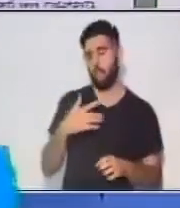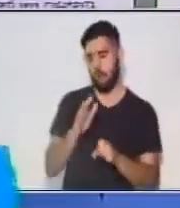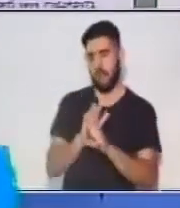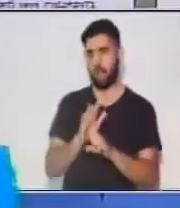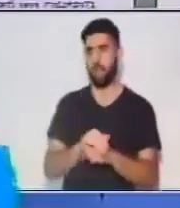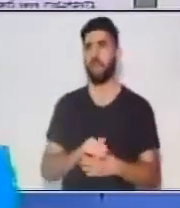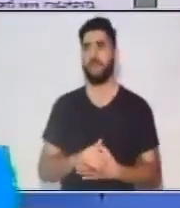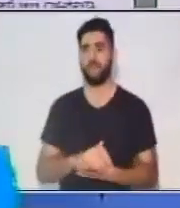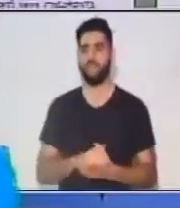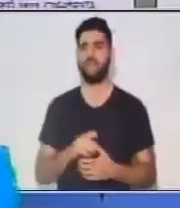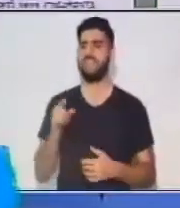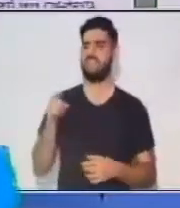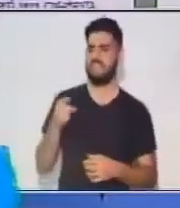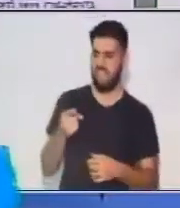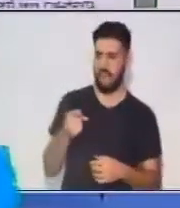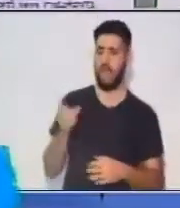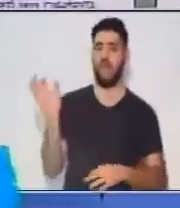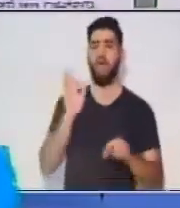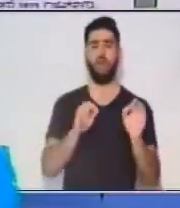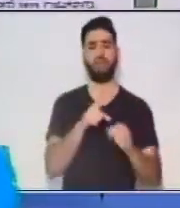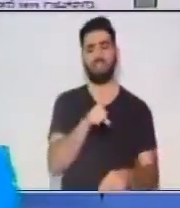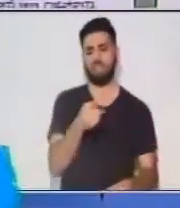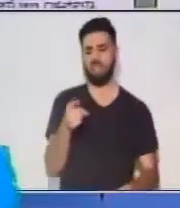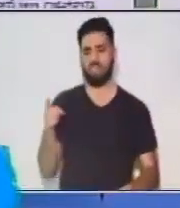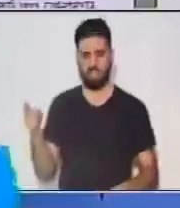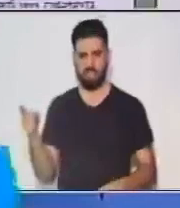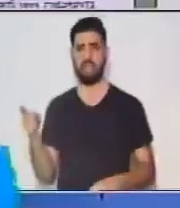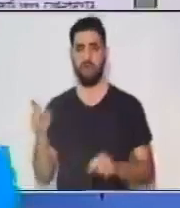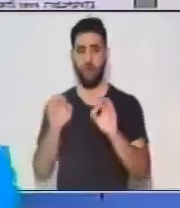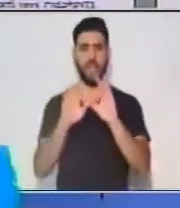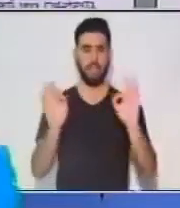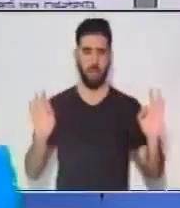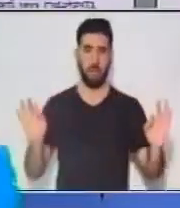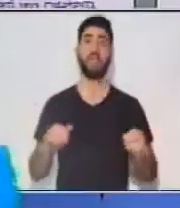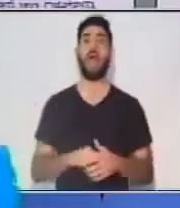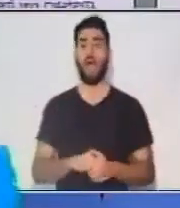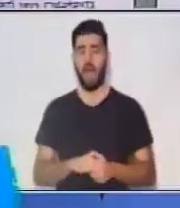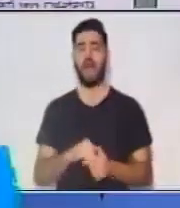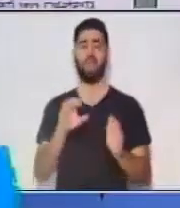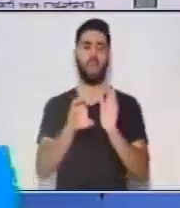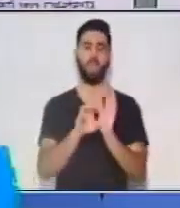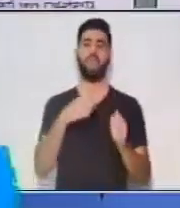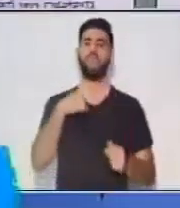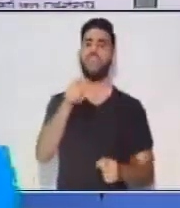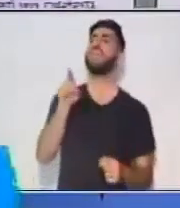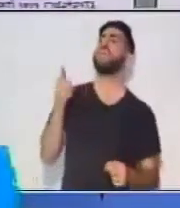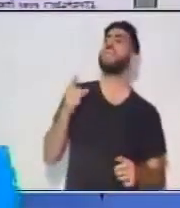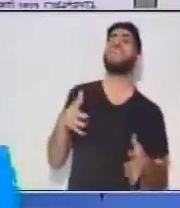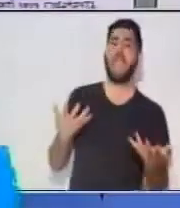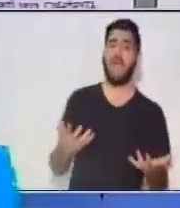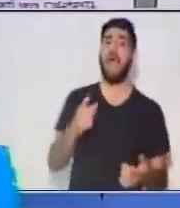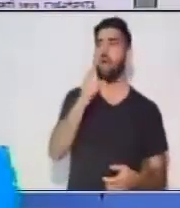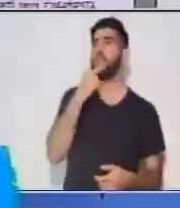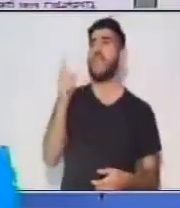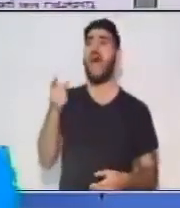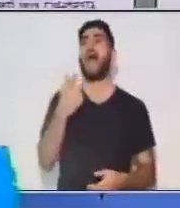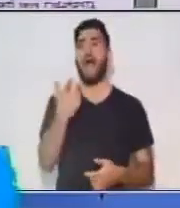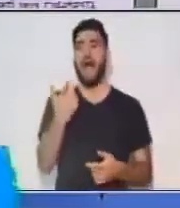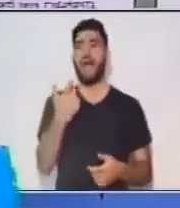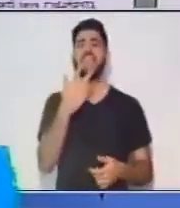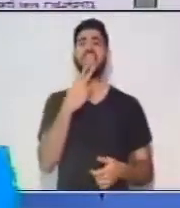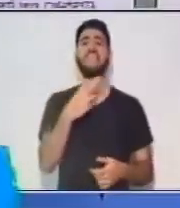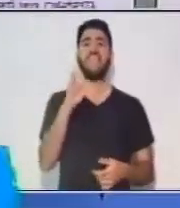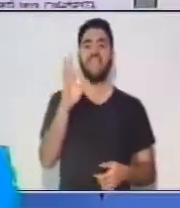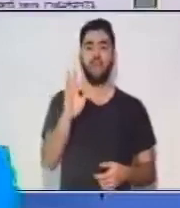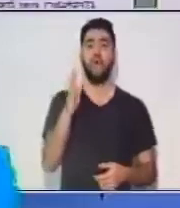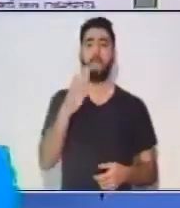¿Quién o quiénes? Al momento de nosotros leer una oración y preguntarnos quién o quiénes, vamos